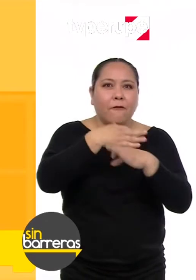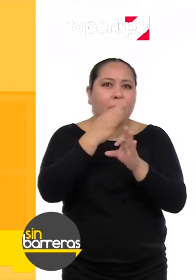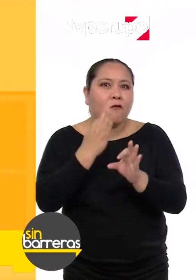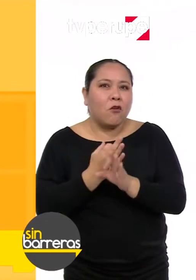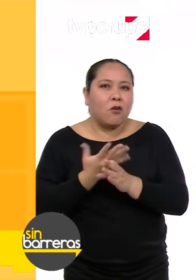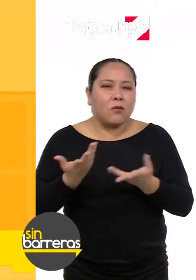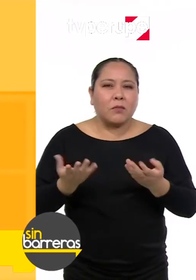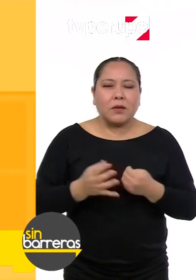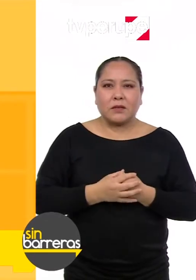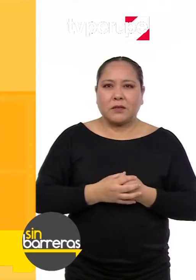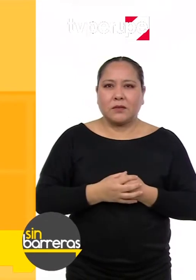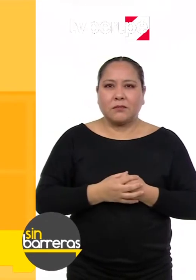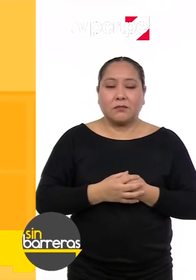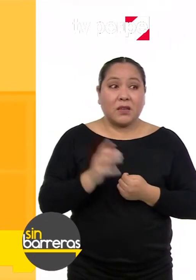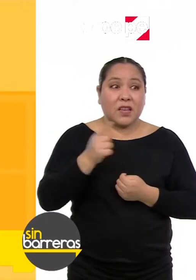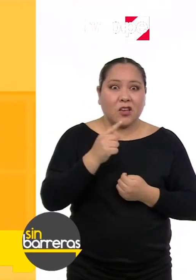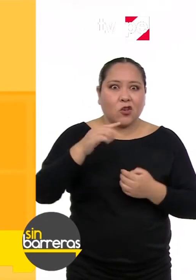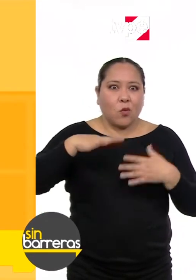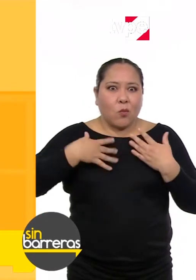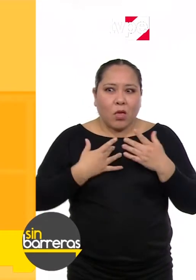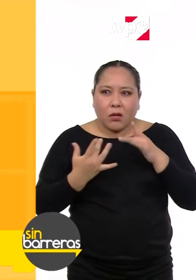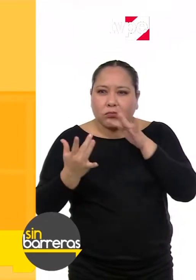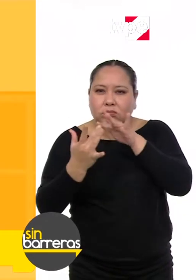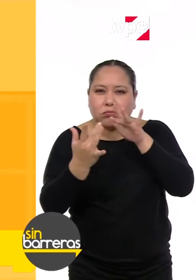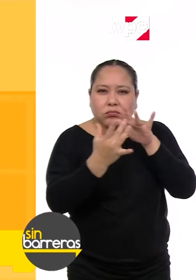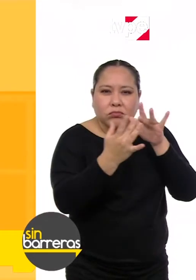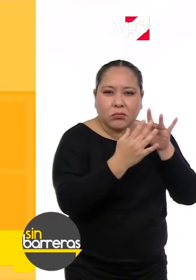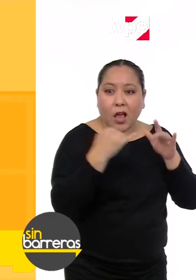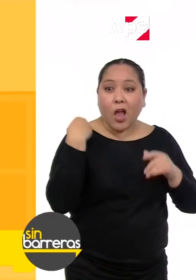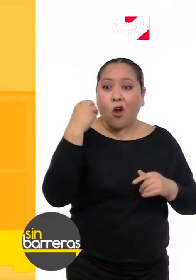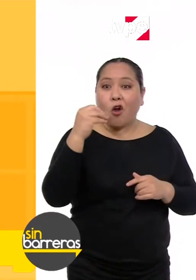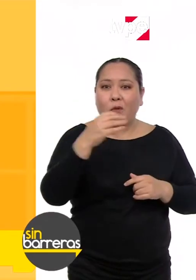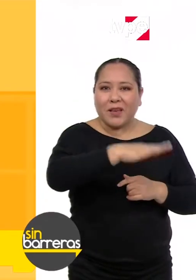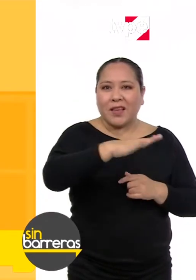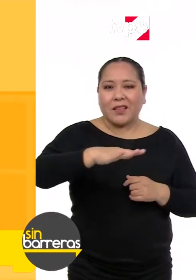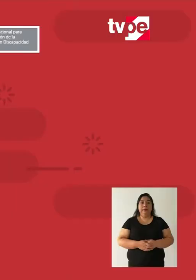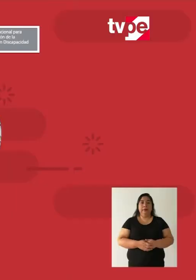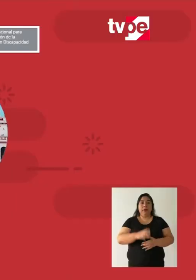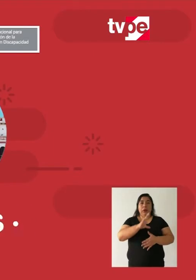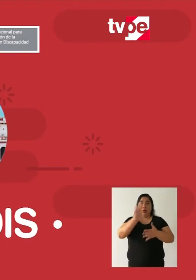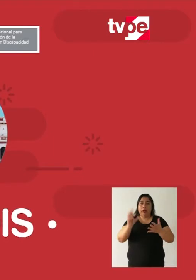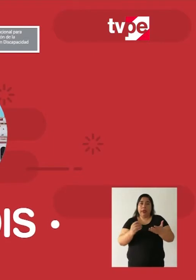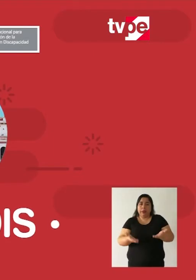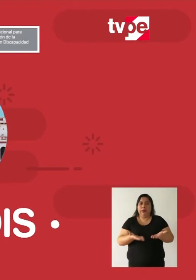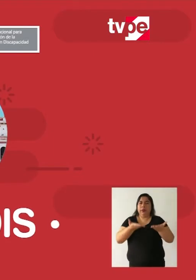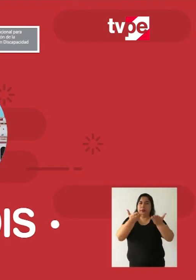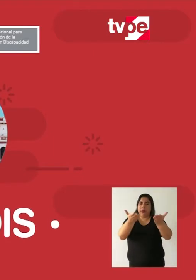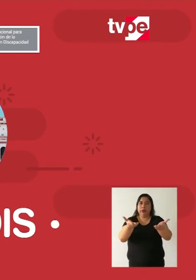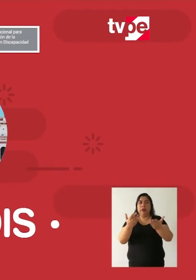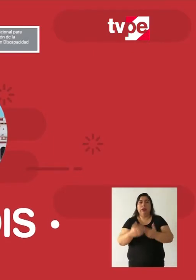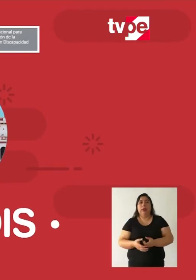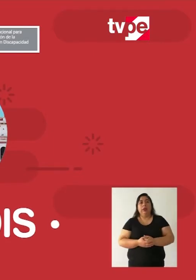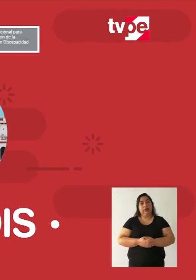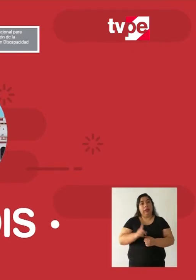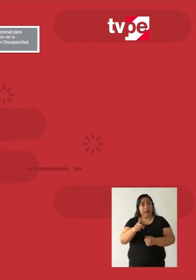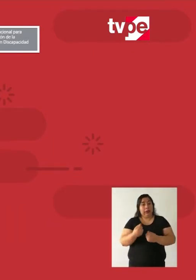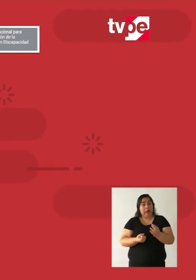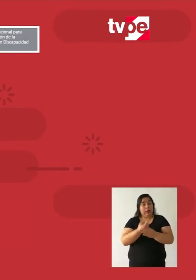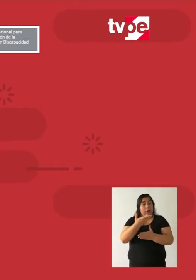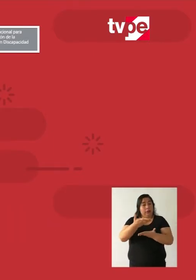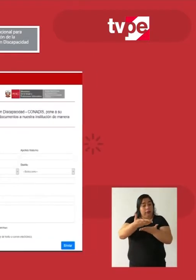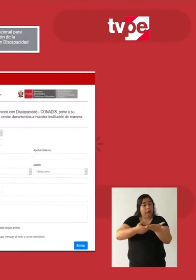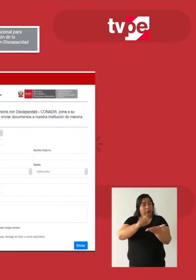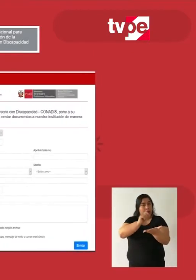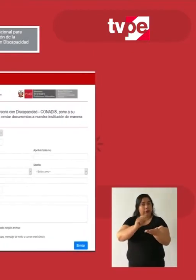estrategias para que yo pueda llegar al joven y al niño. Conadis pone a su disposición